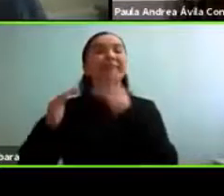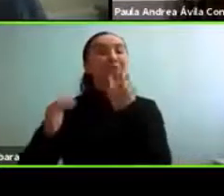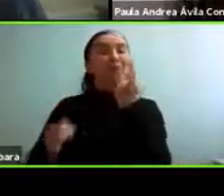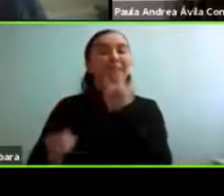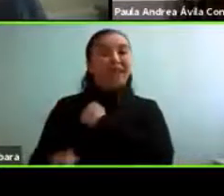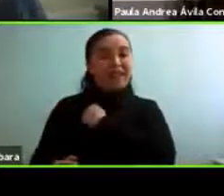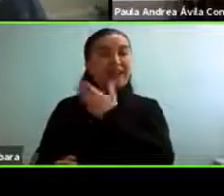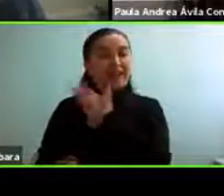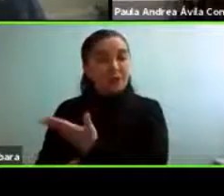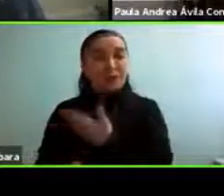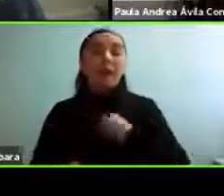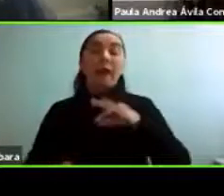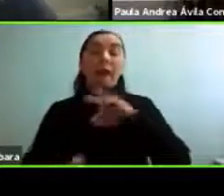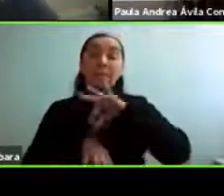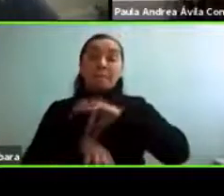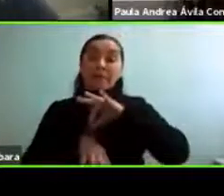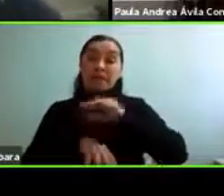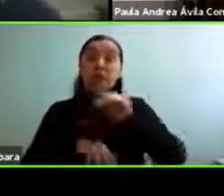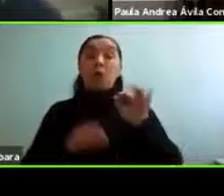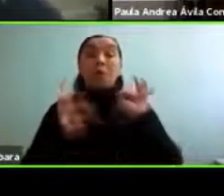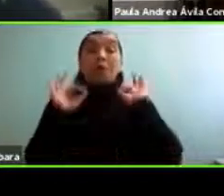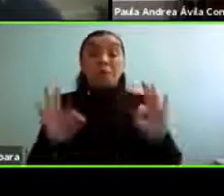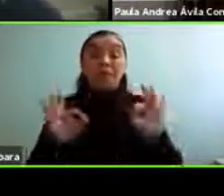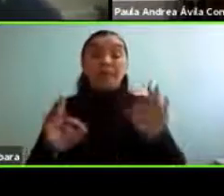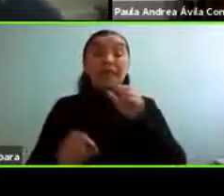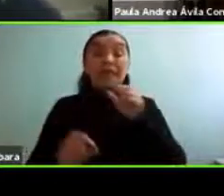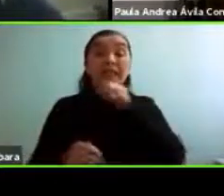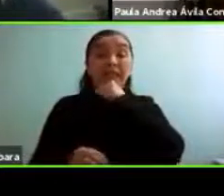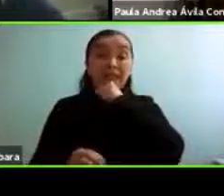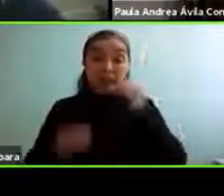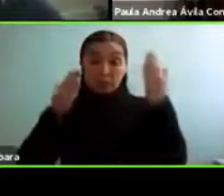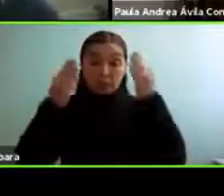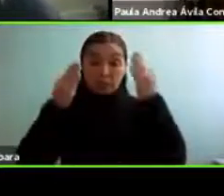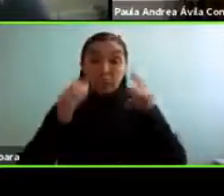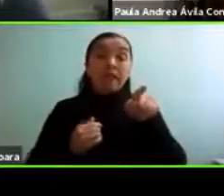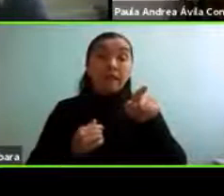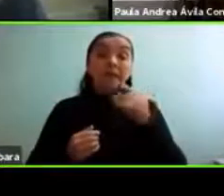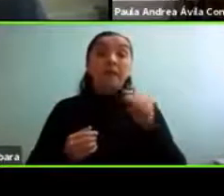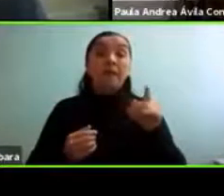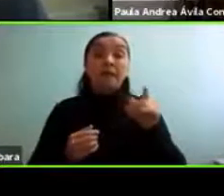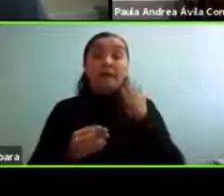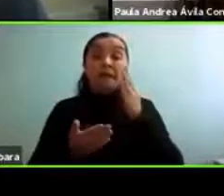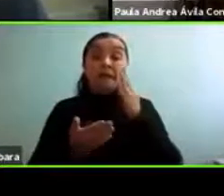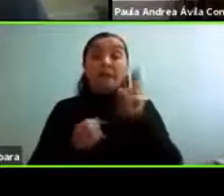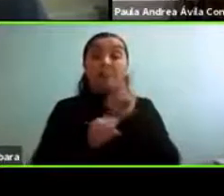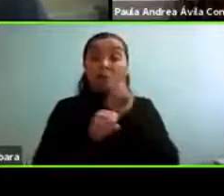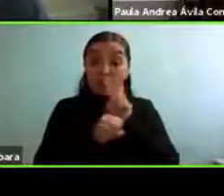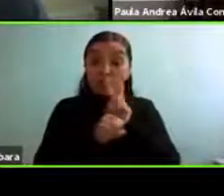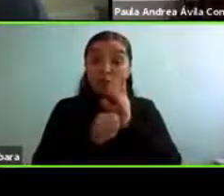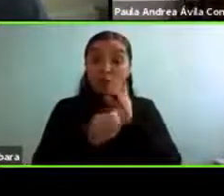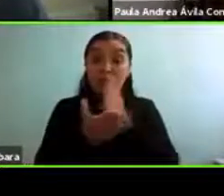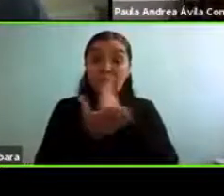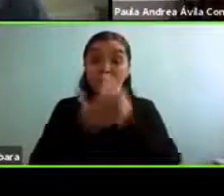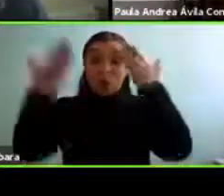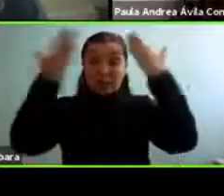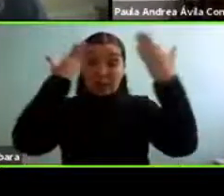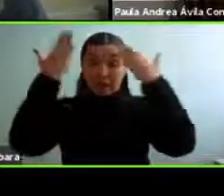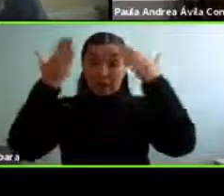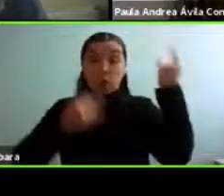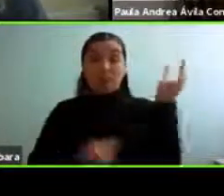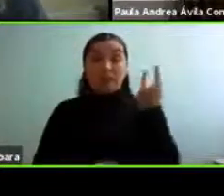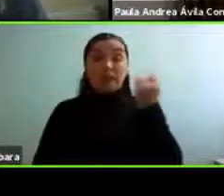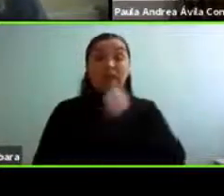es especialista en psicogerontología, es profesora de la Escuela de Psicología de la Universidad Católica, dirige el programa